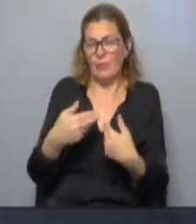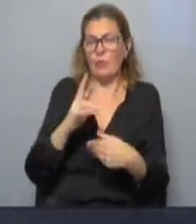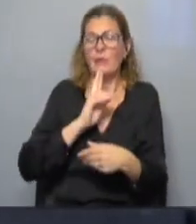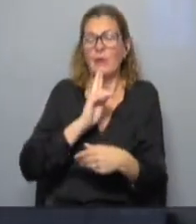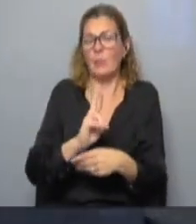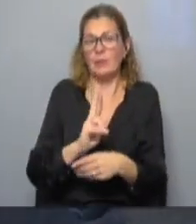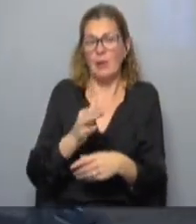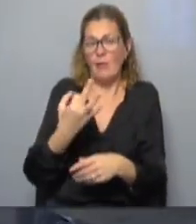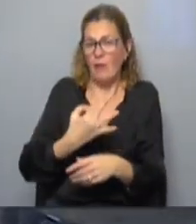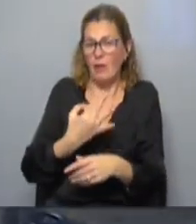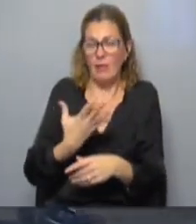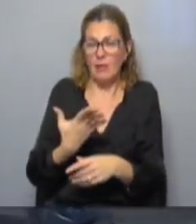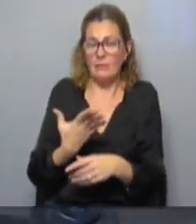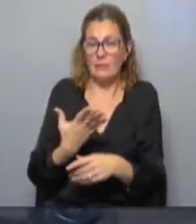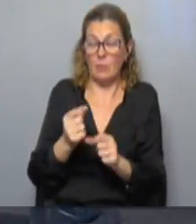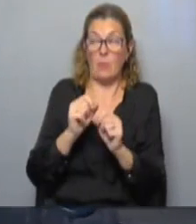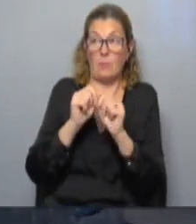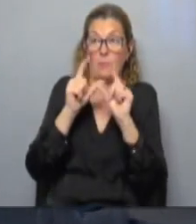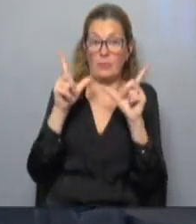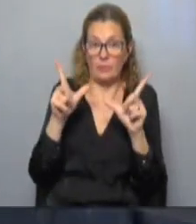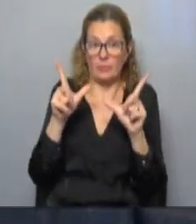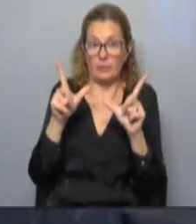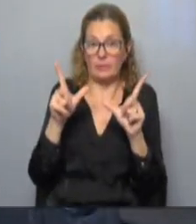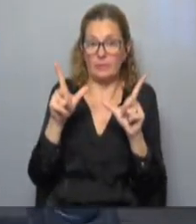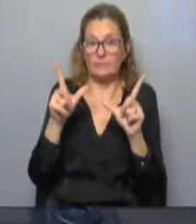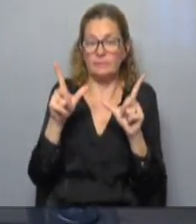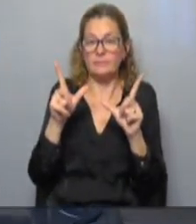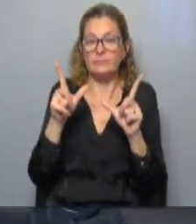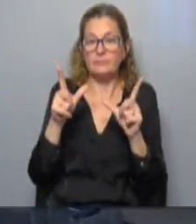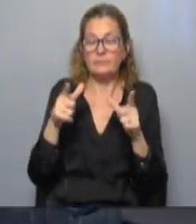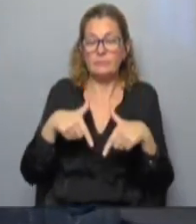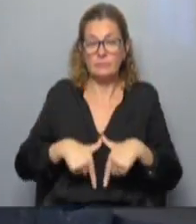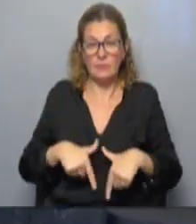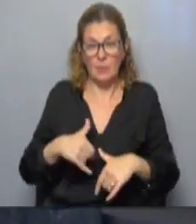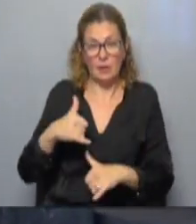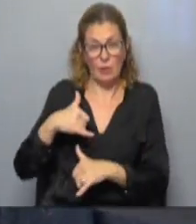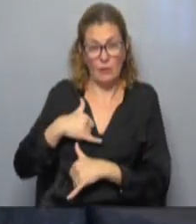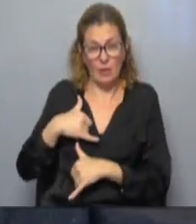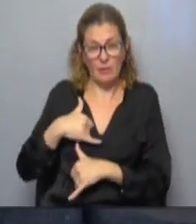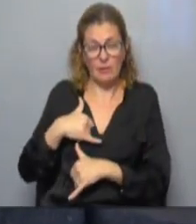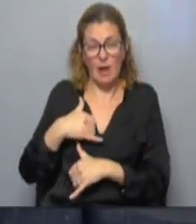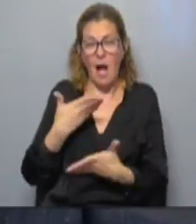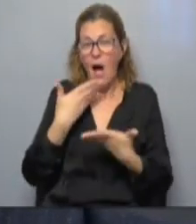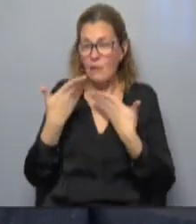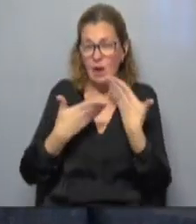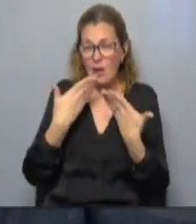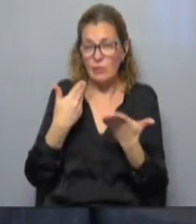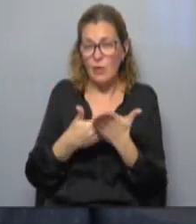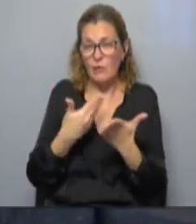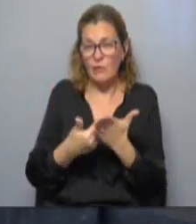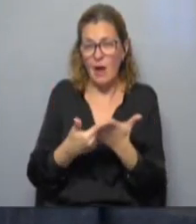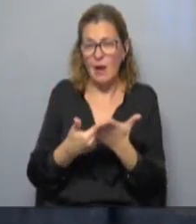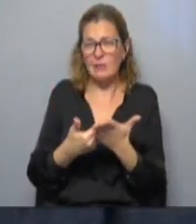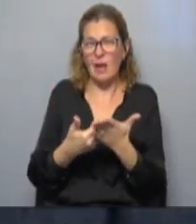ha sido realmente sorprendente de parte del Ministro de Defensa, hablando de falta de lealtad